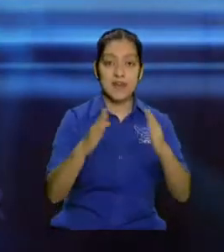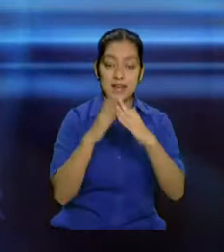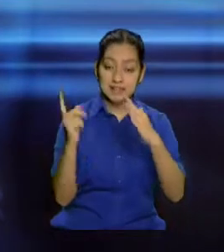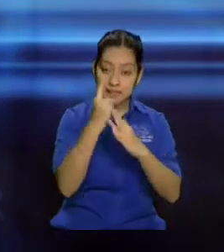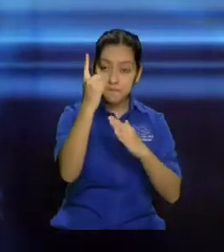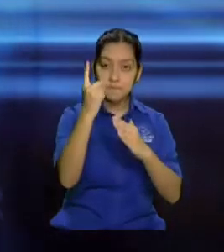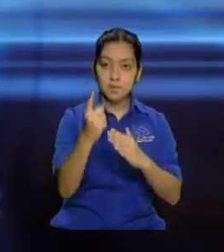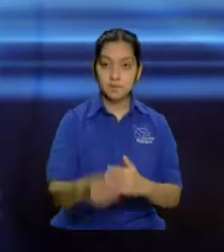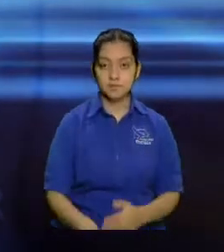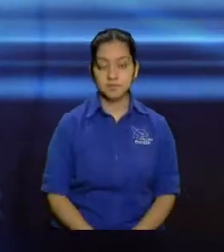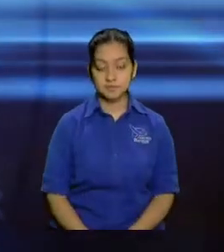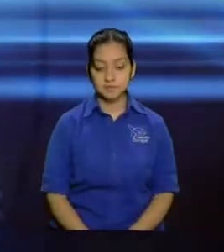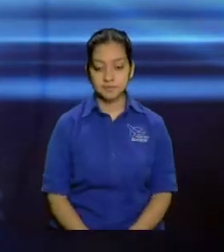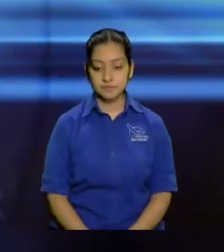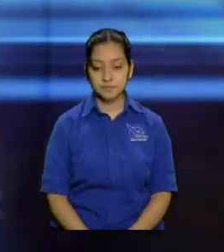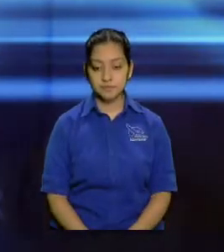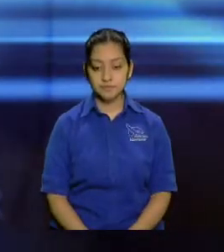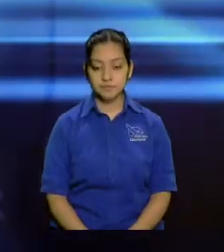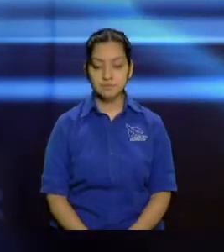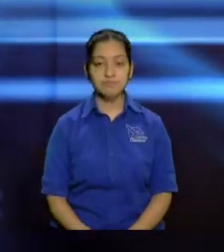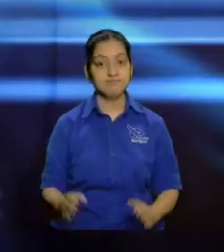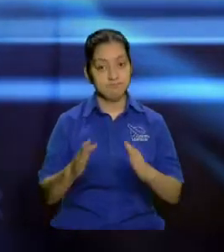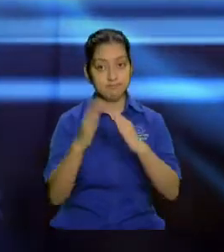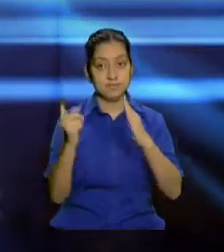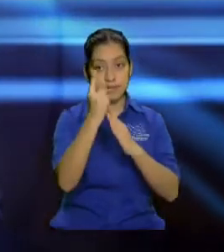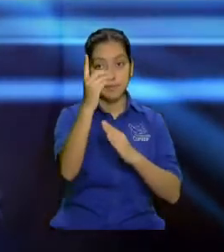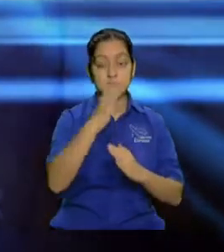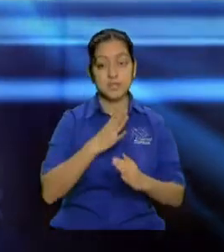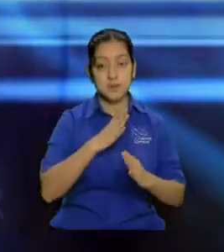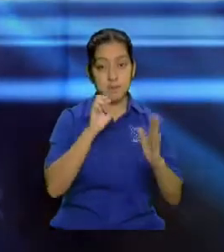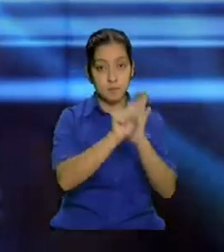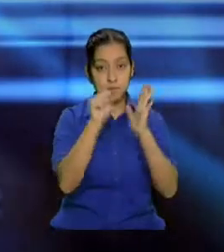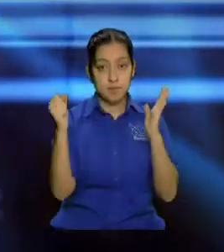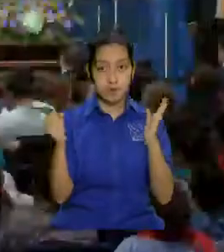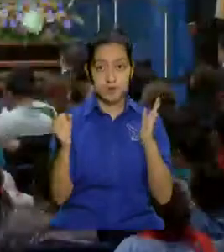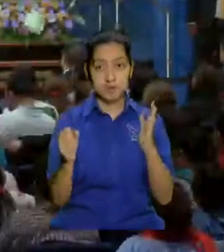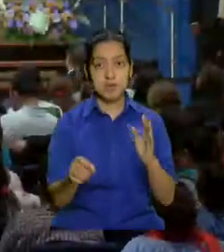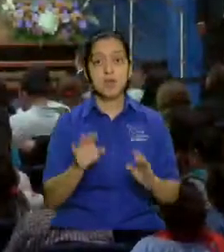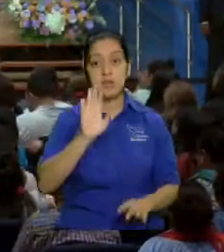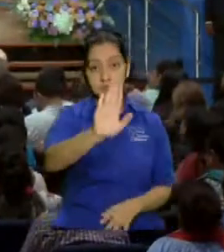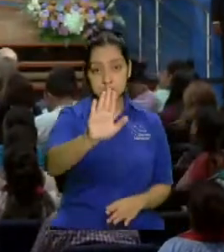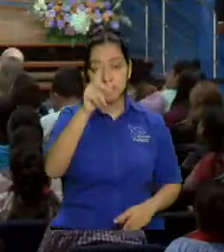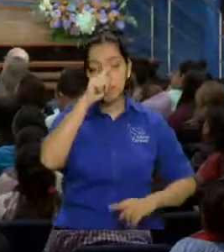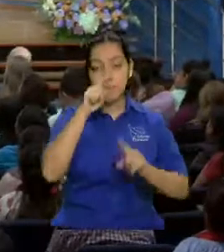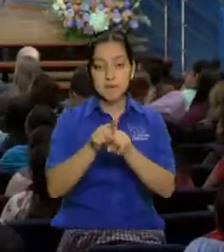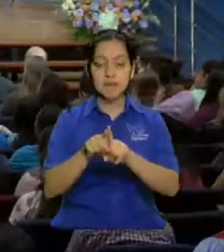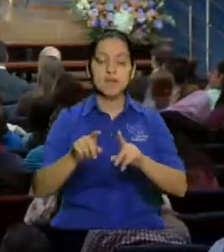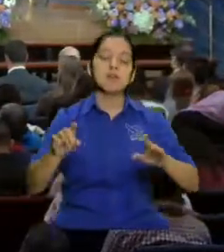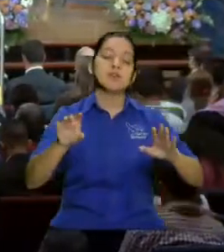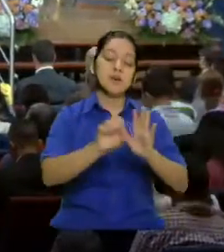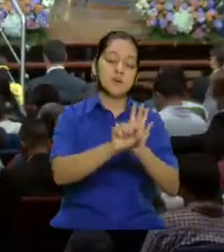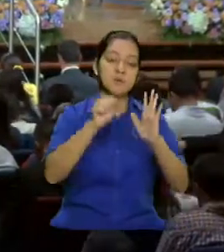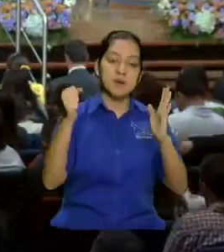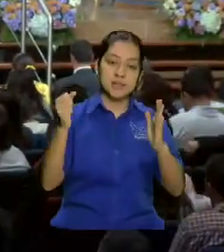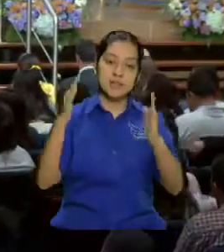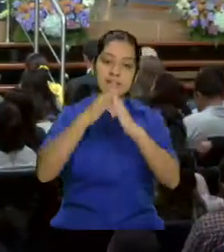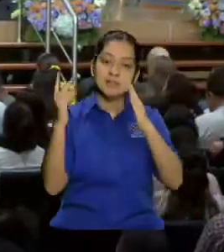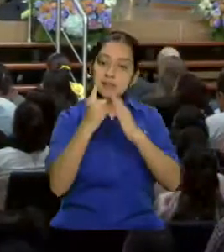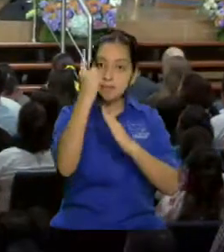puertas y usted es templo entonces usted tiene puertas así rapidito le voy a decir cuáles son sus puertas pero rapidito bueno